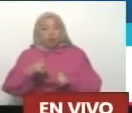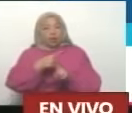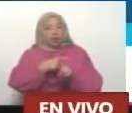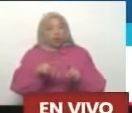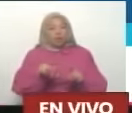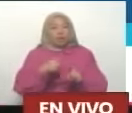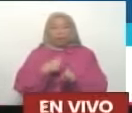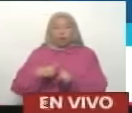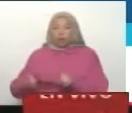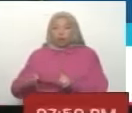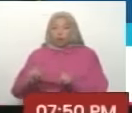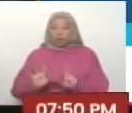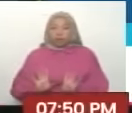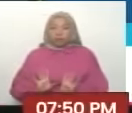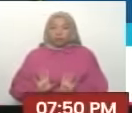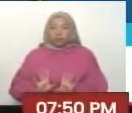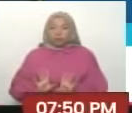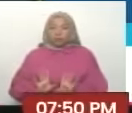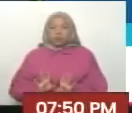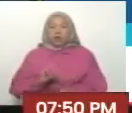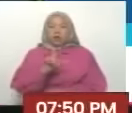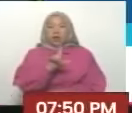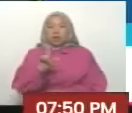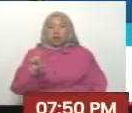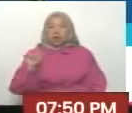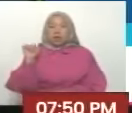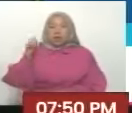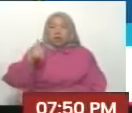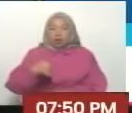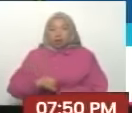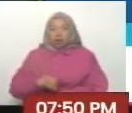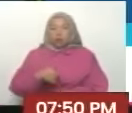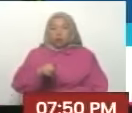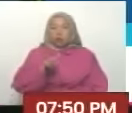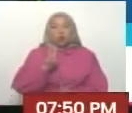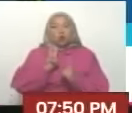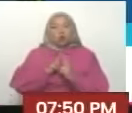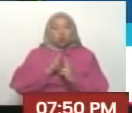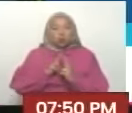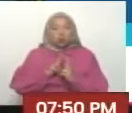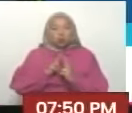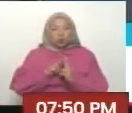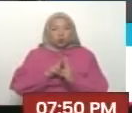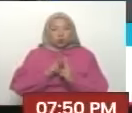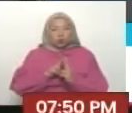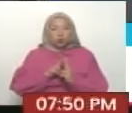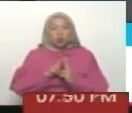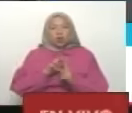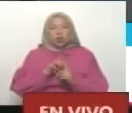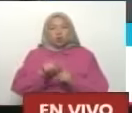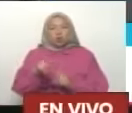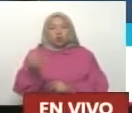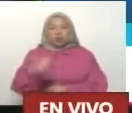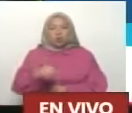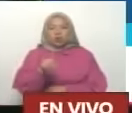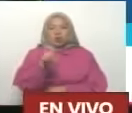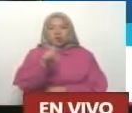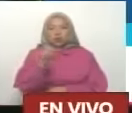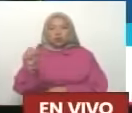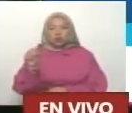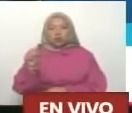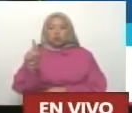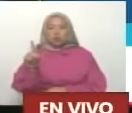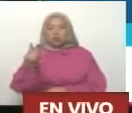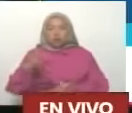Y les decía Hace 100 años Ramonet Tu conoces Más que yo De esto que voy a hablar Hace 100 años Nació